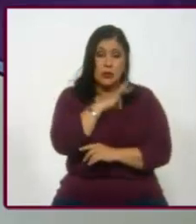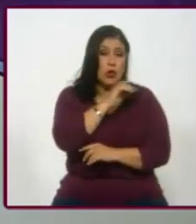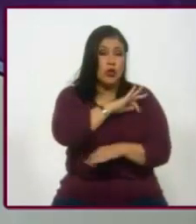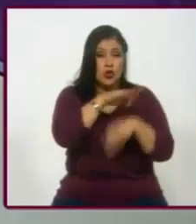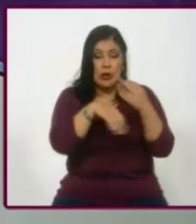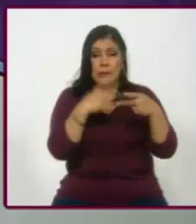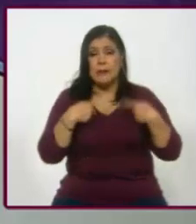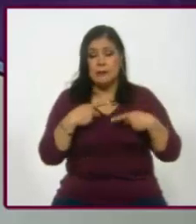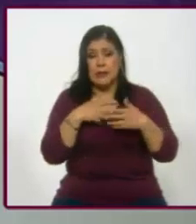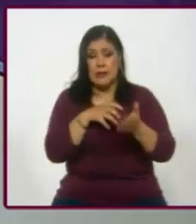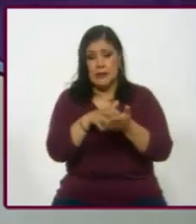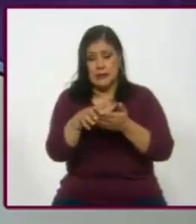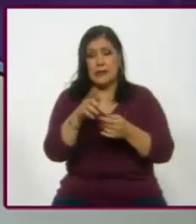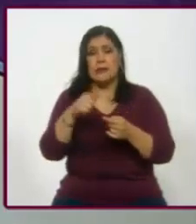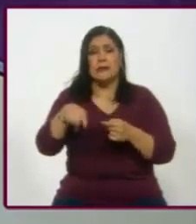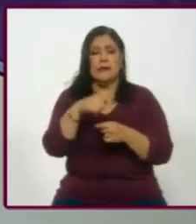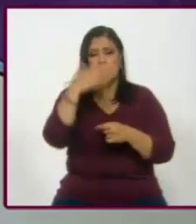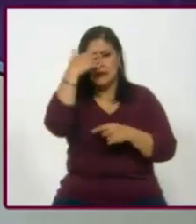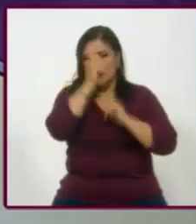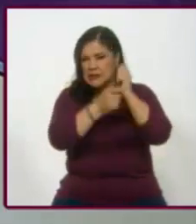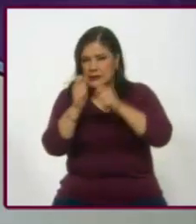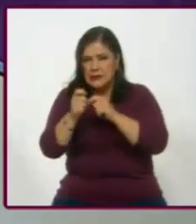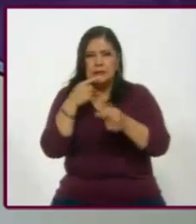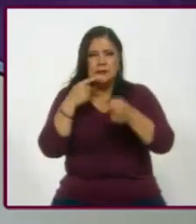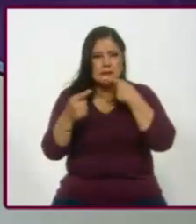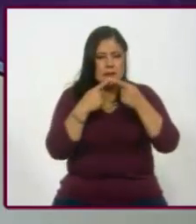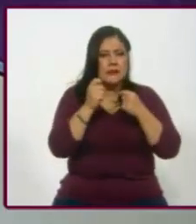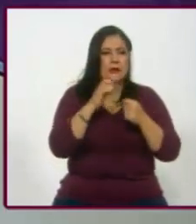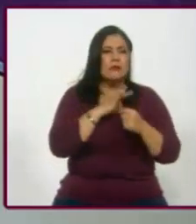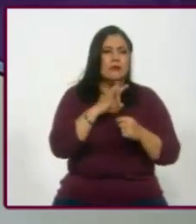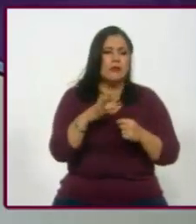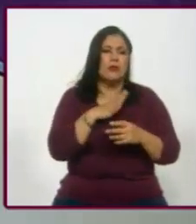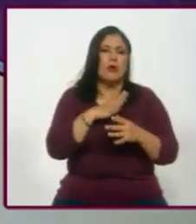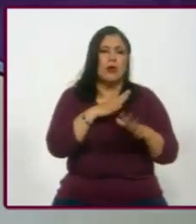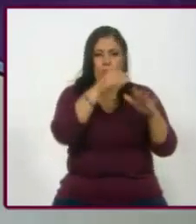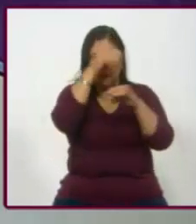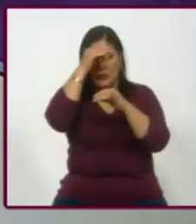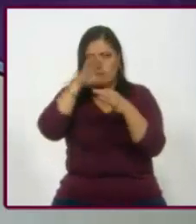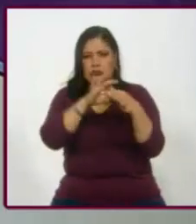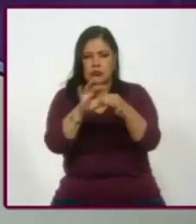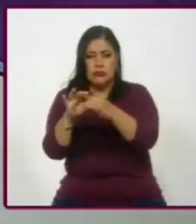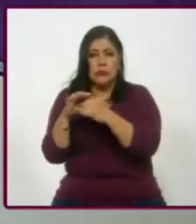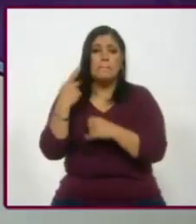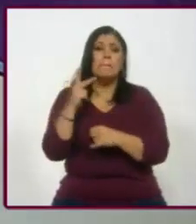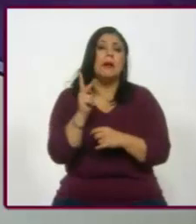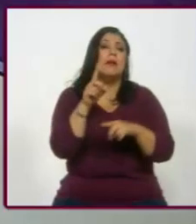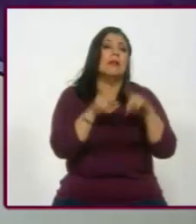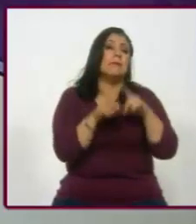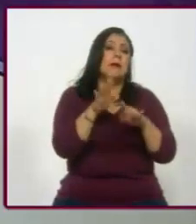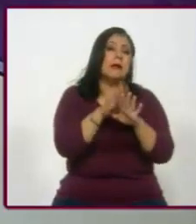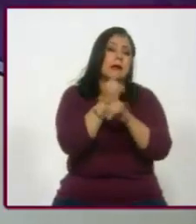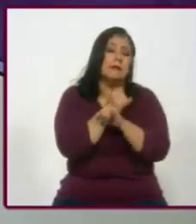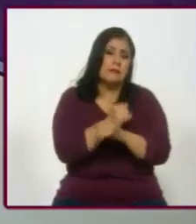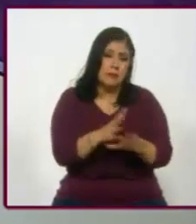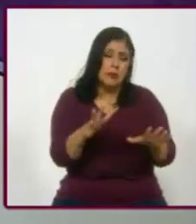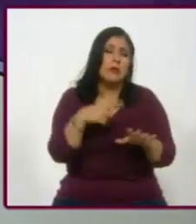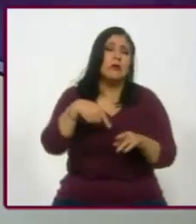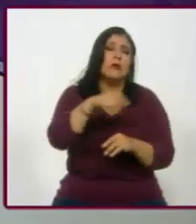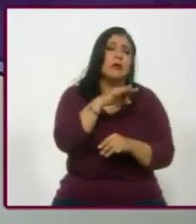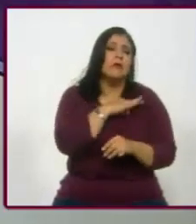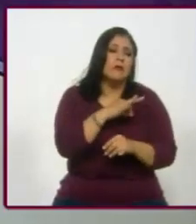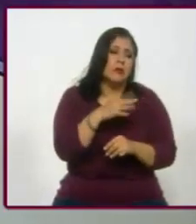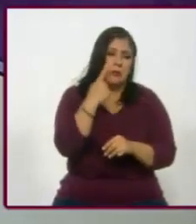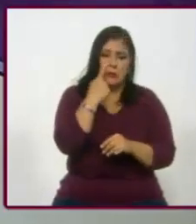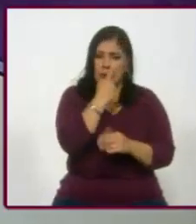información y discutiéramos los temas, llegaremos a posiciones de consenso, y dependiendo de la información que se nos dé, podríamos